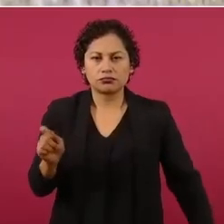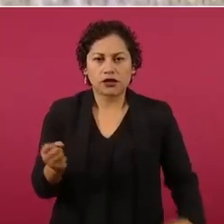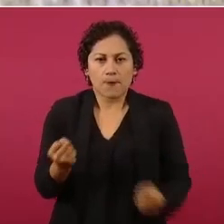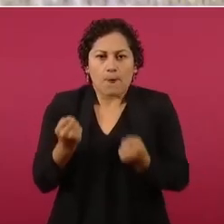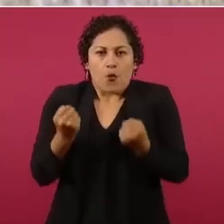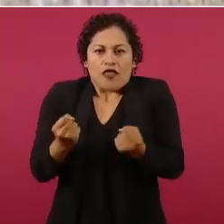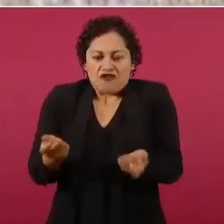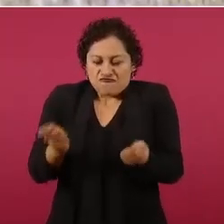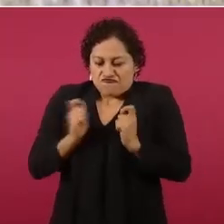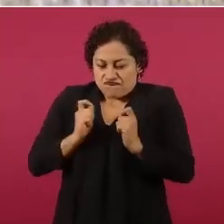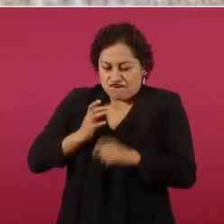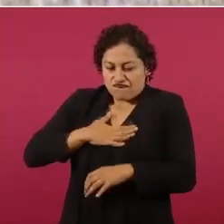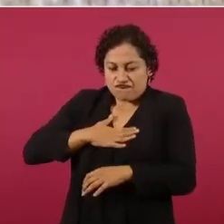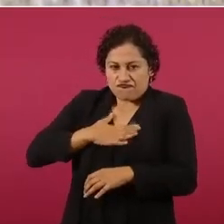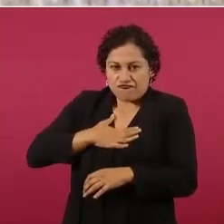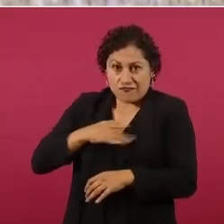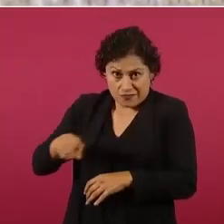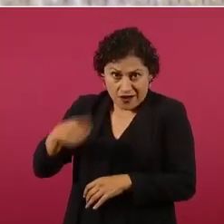sin pueblo.